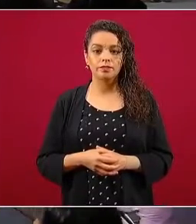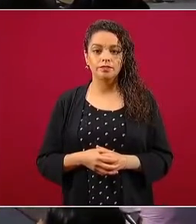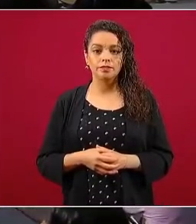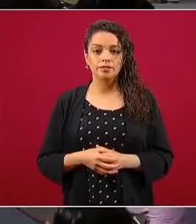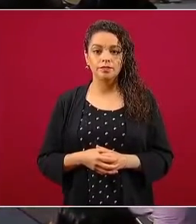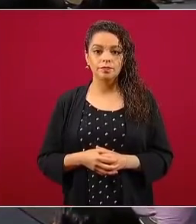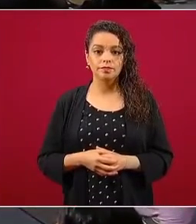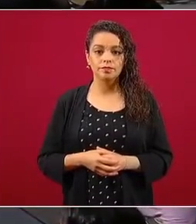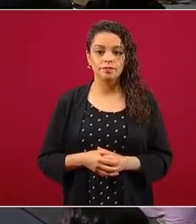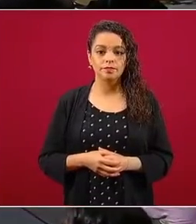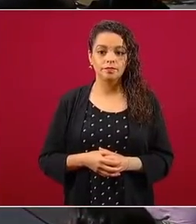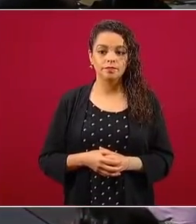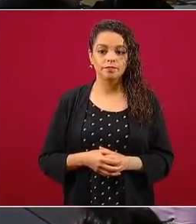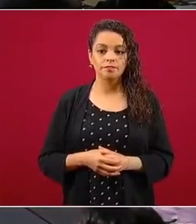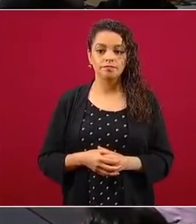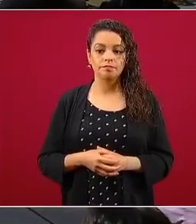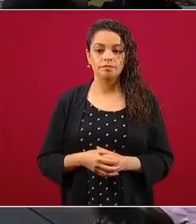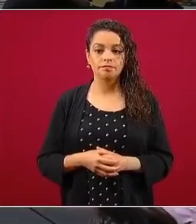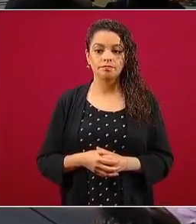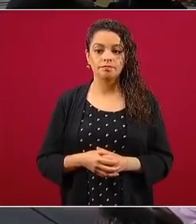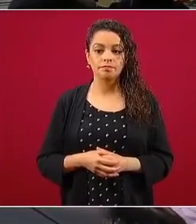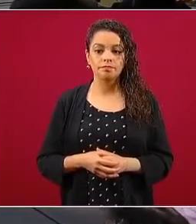Sí, lo lees de favor.